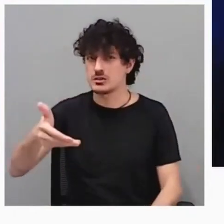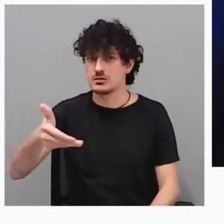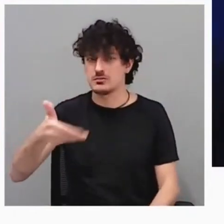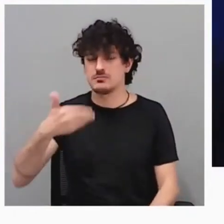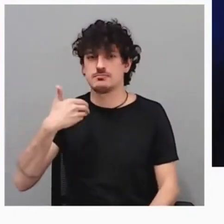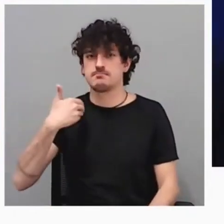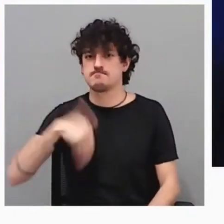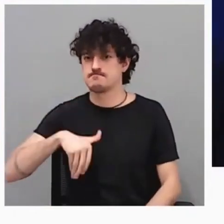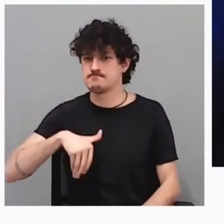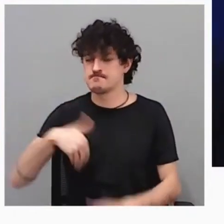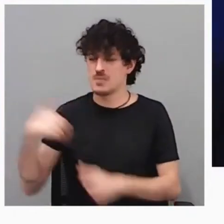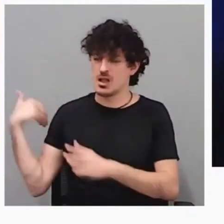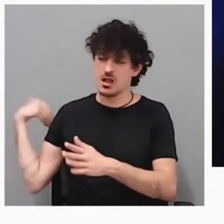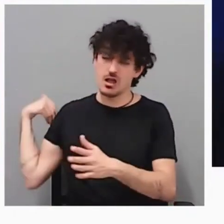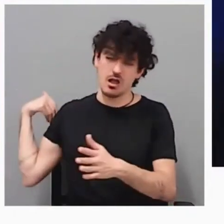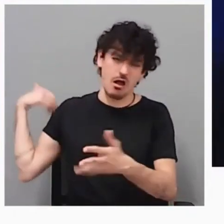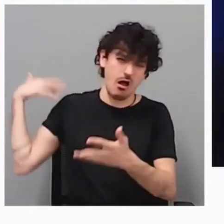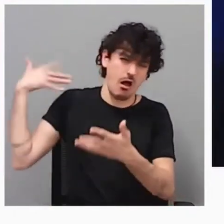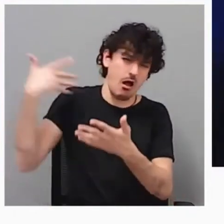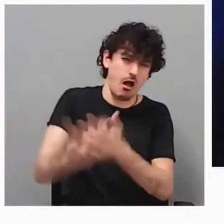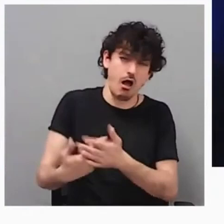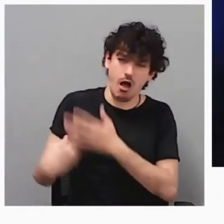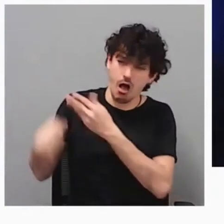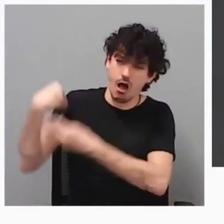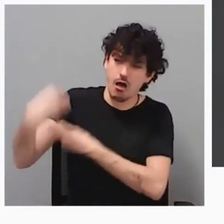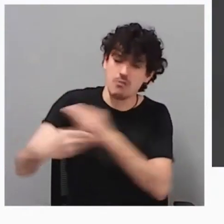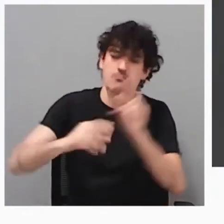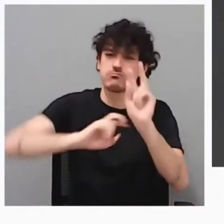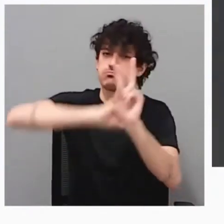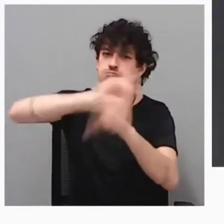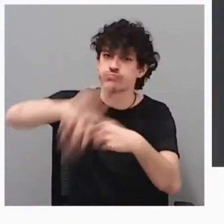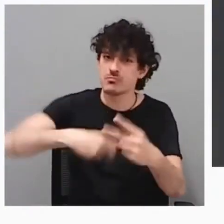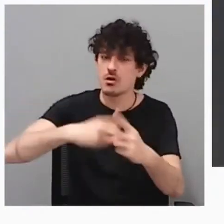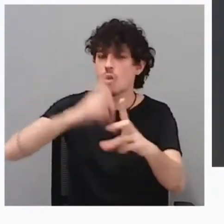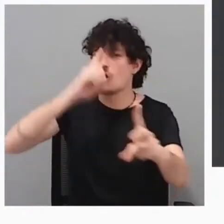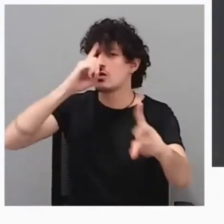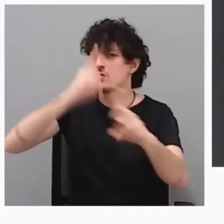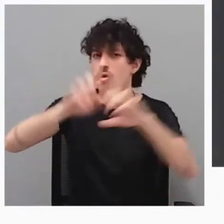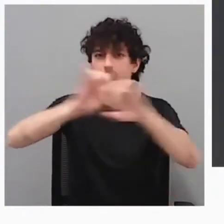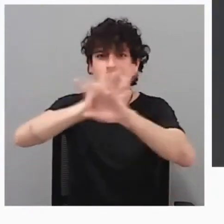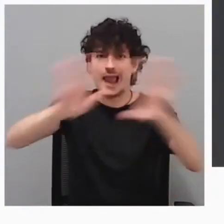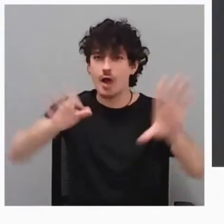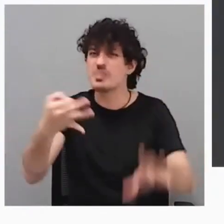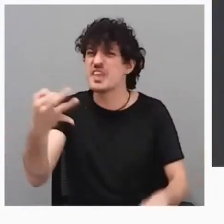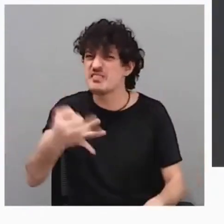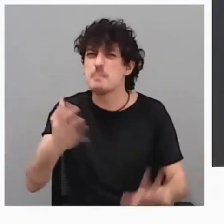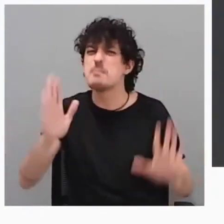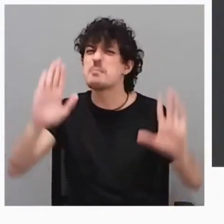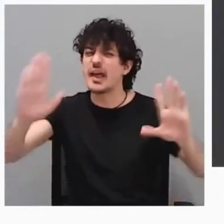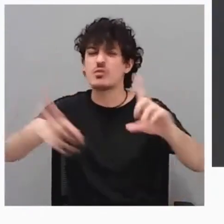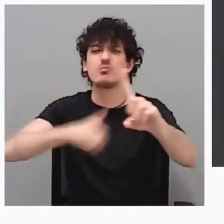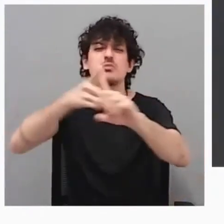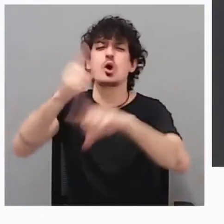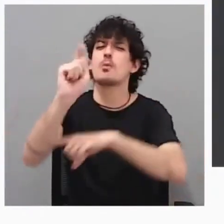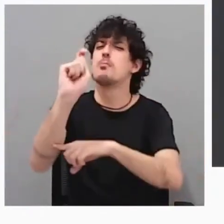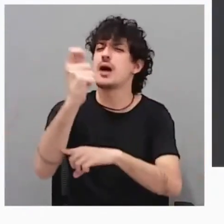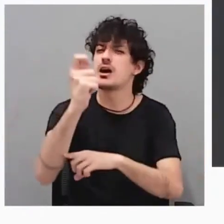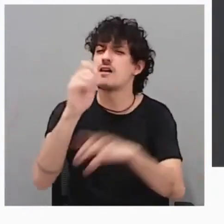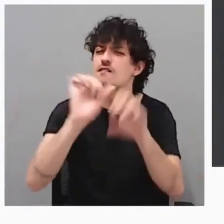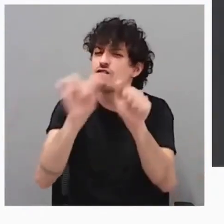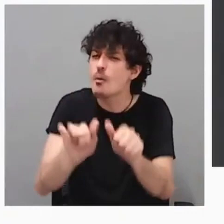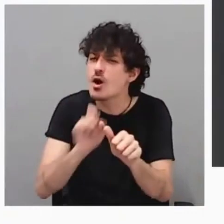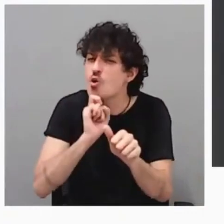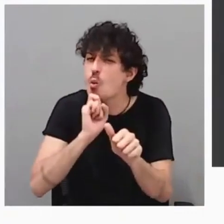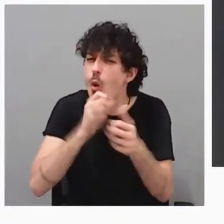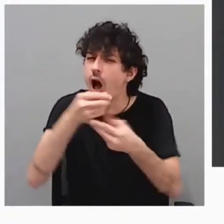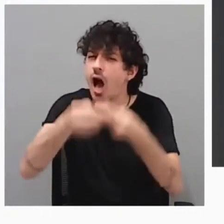venimos haciendo tan importante o más es definir el cómo. Y nosotros el cómo también de una manera